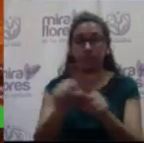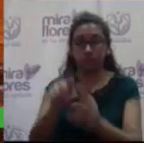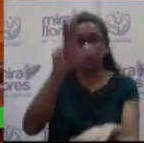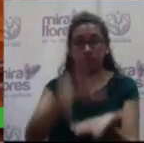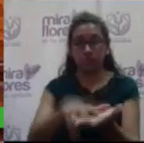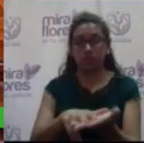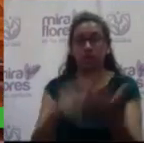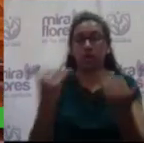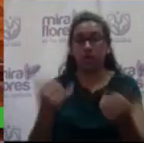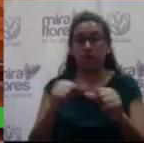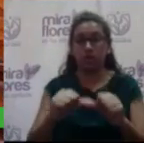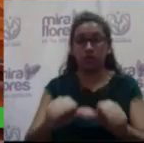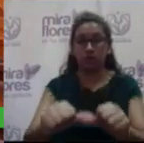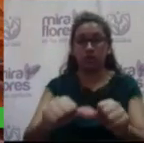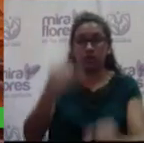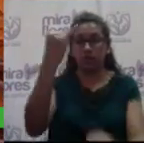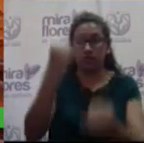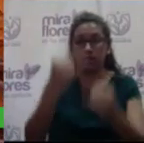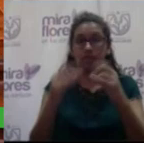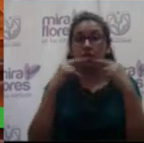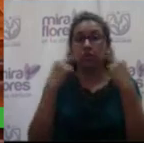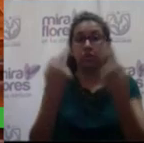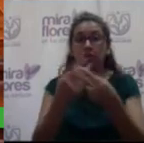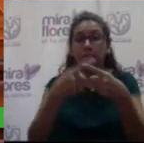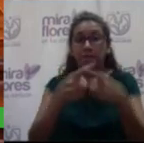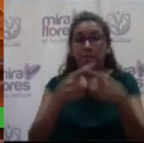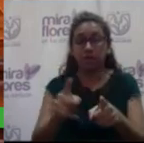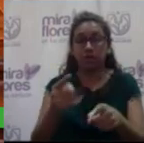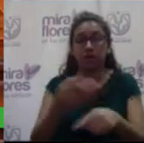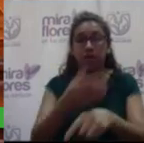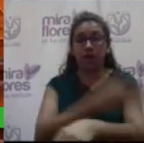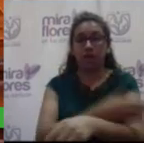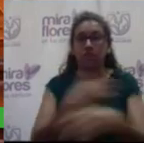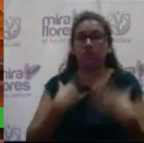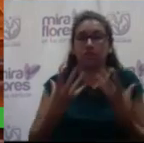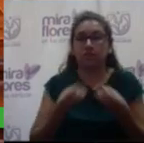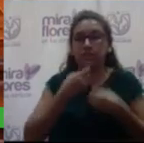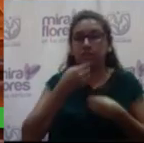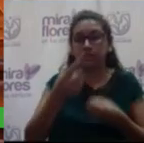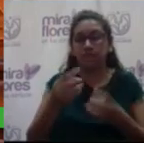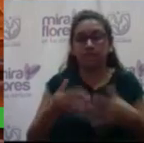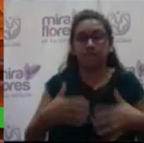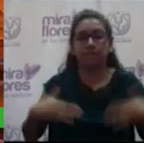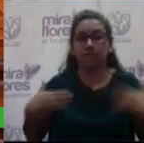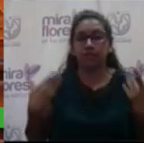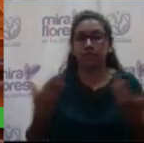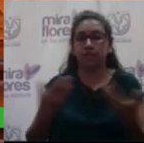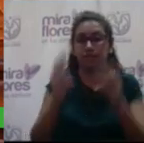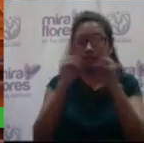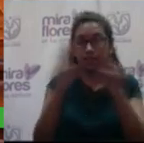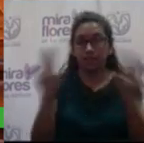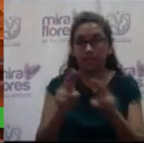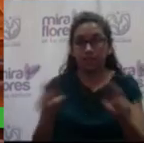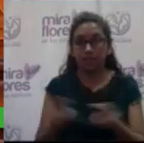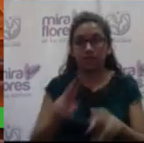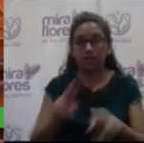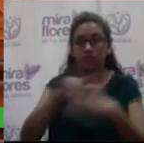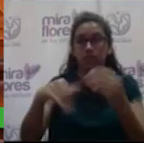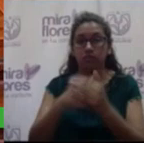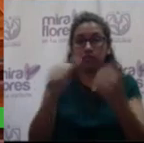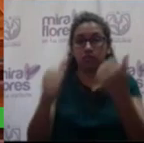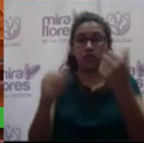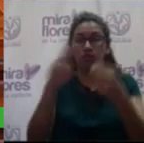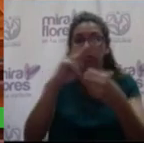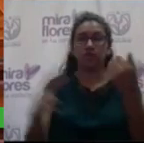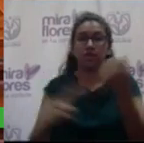y vamos a proceder a levantar la sesión, pero no sin antes desearles una feliz Navidad a los miembros del consejo de coordinación local.